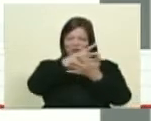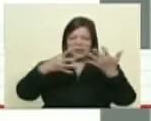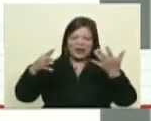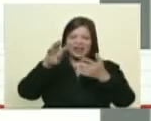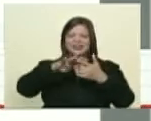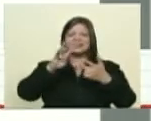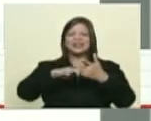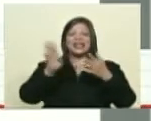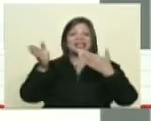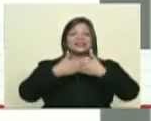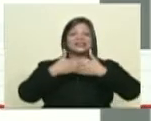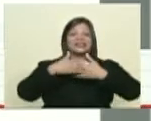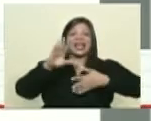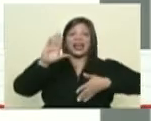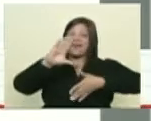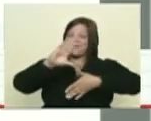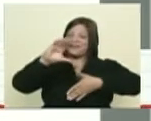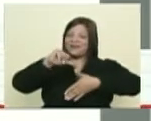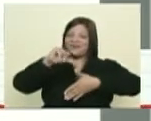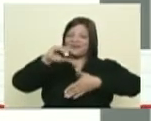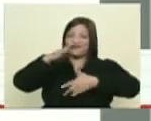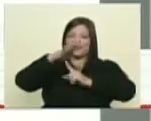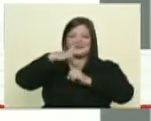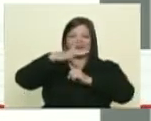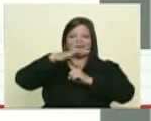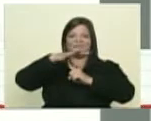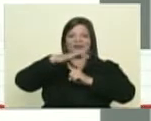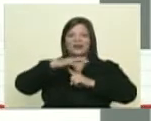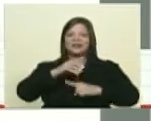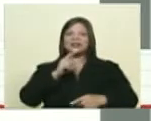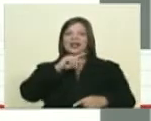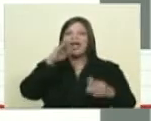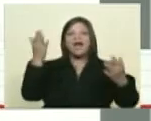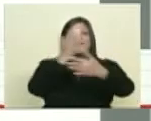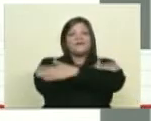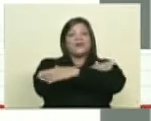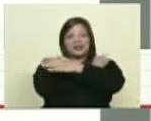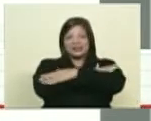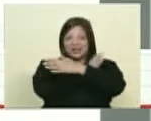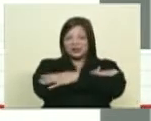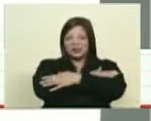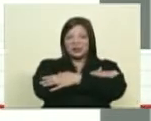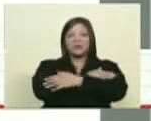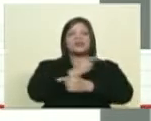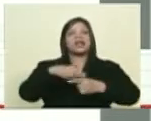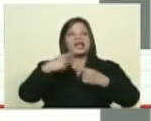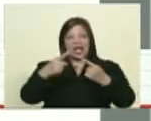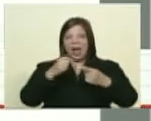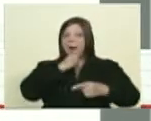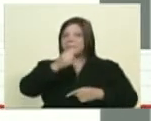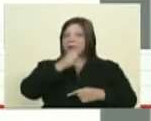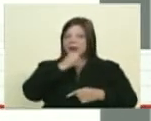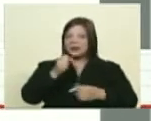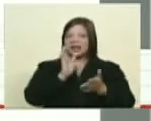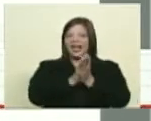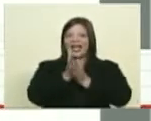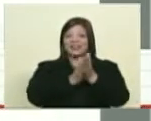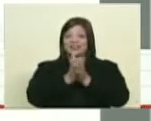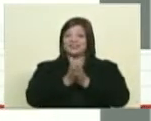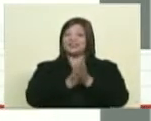cierre filven alis alis bazán caramba felicitaciones por dejar a esos periodistas